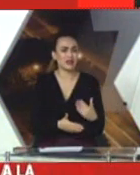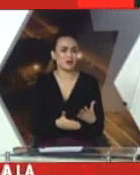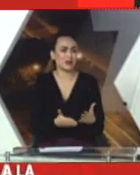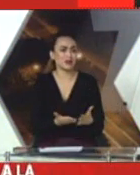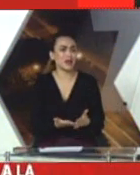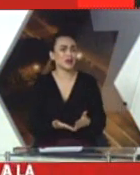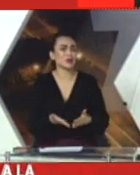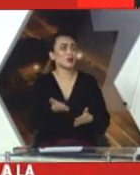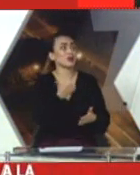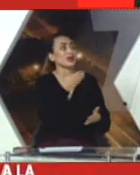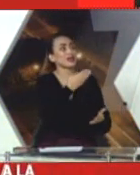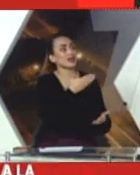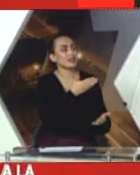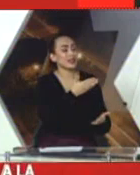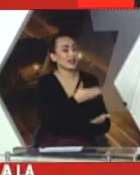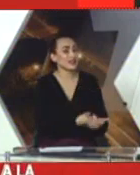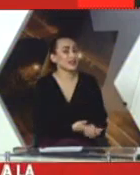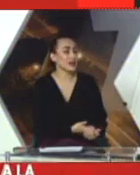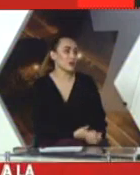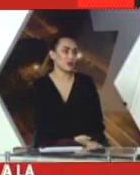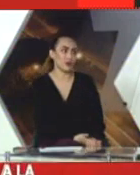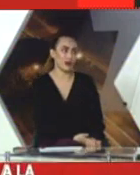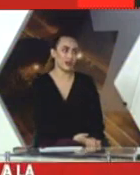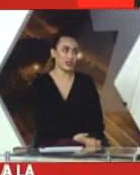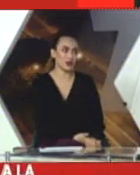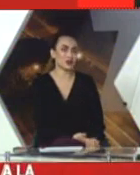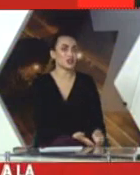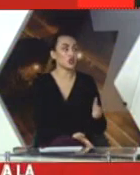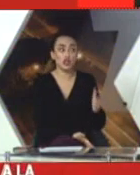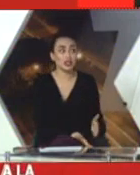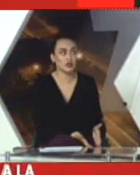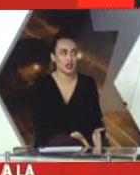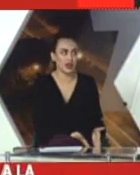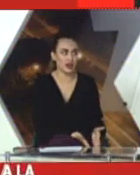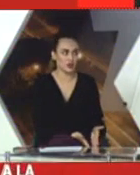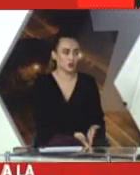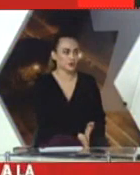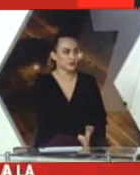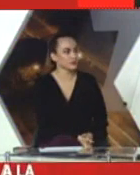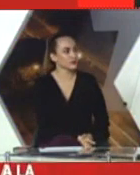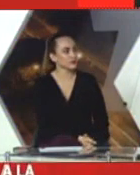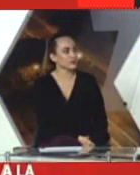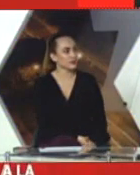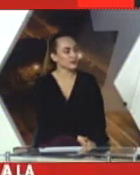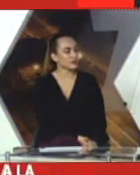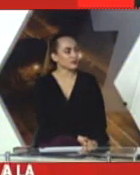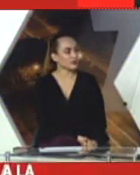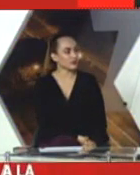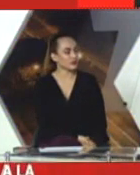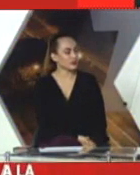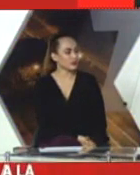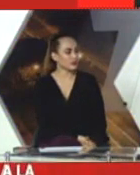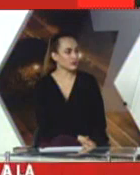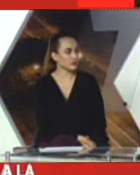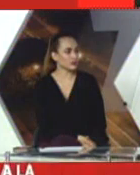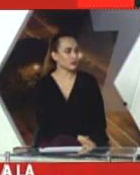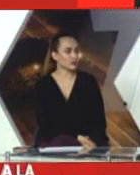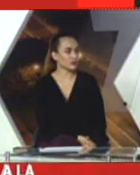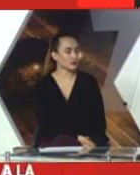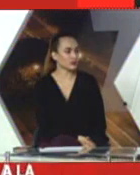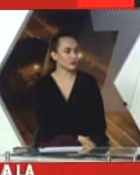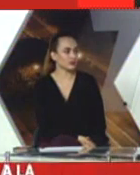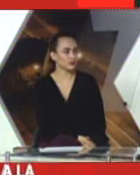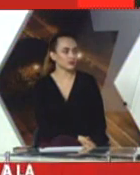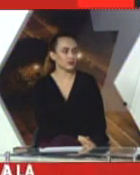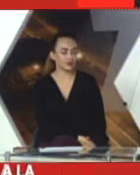considerablemente y tuvieron que regresar casi que al punto de partida. Entonces, no tenemos que llegar a eso. No, tenemos que tener mucho cuidado. A Brasil ya le perdí